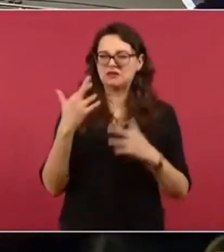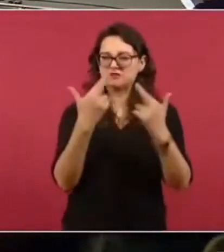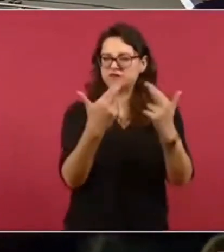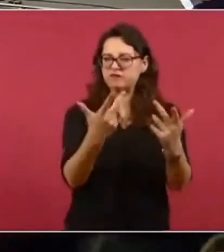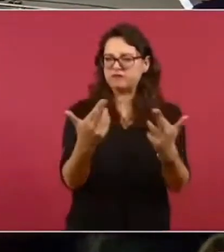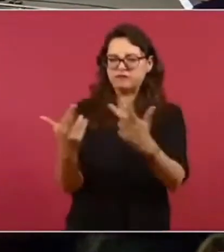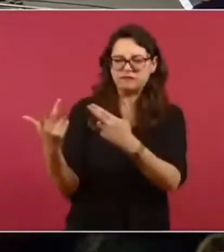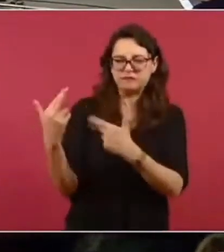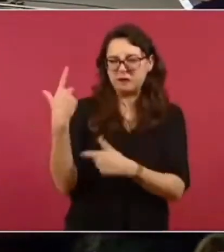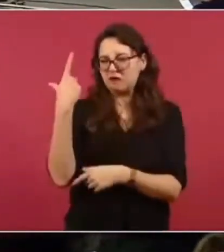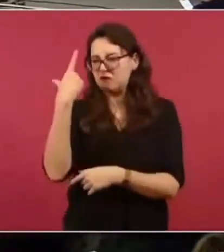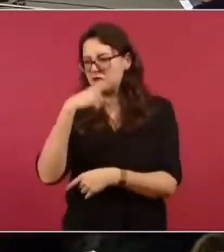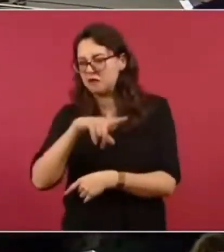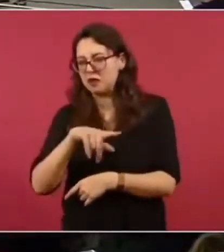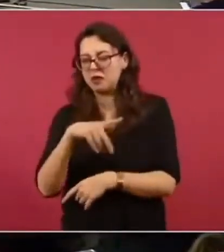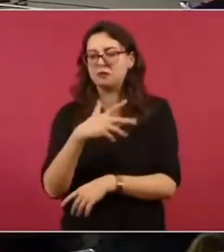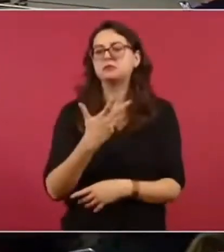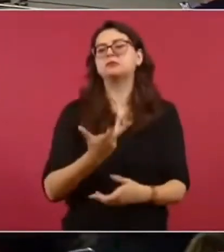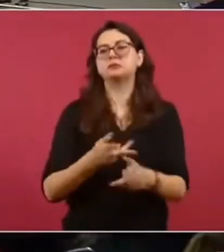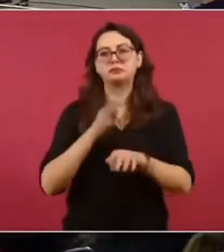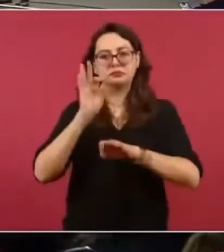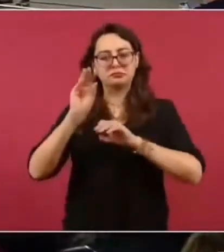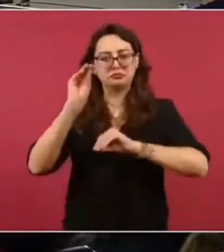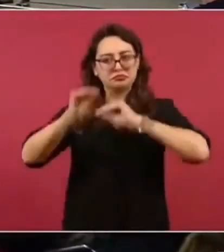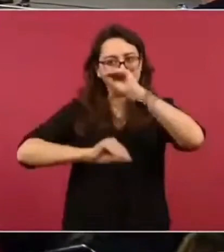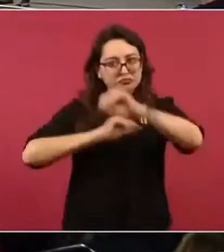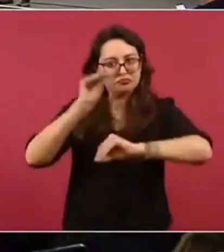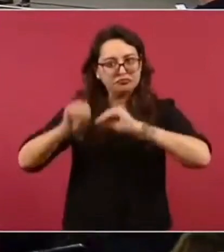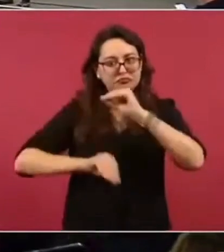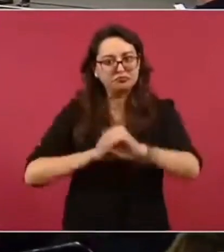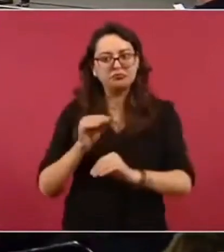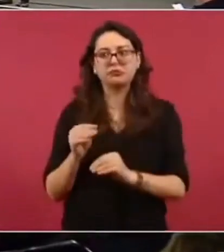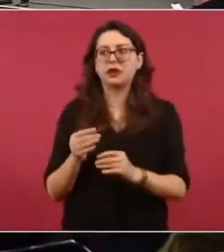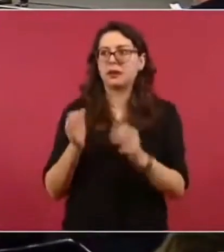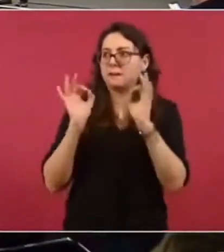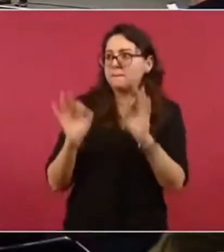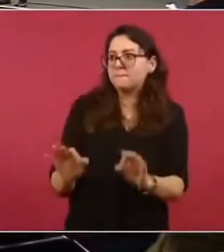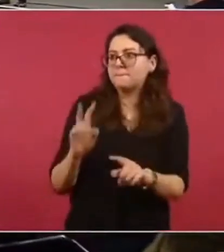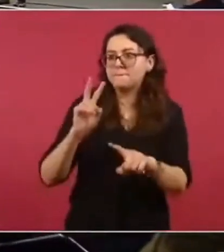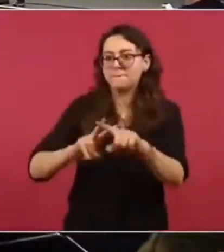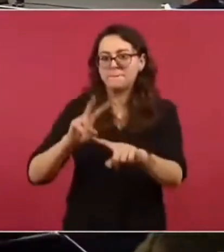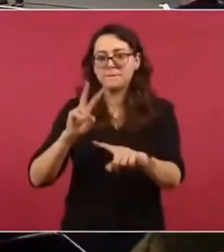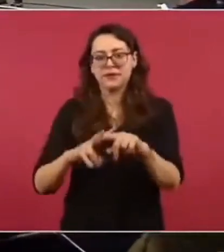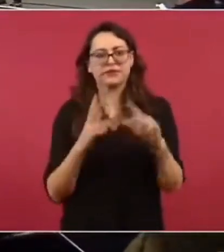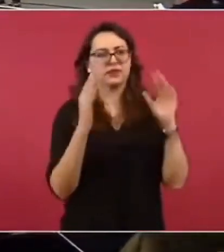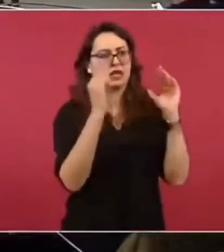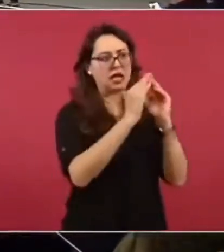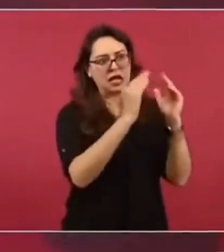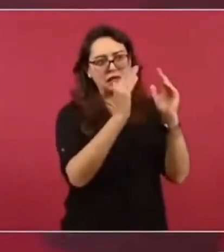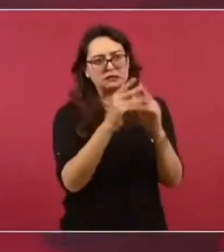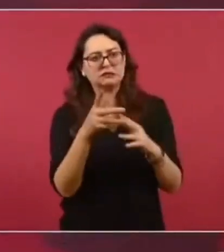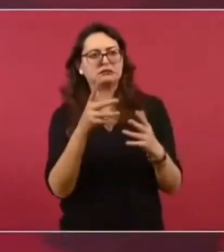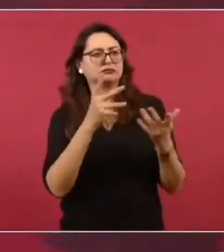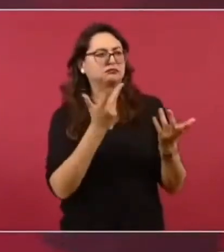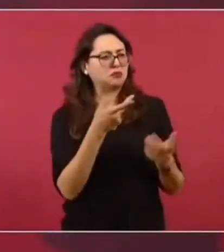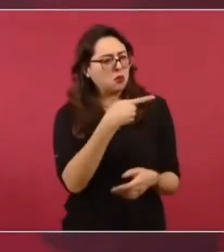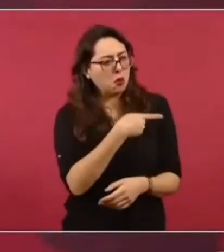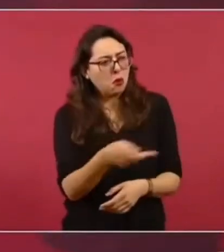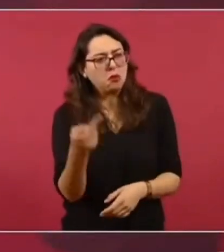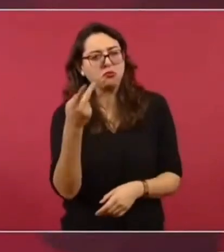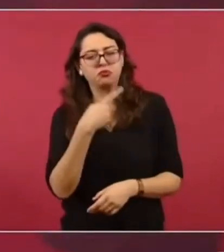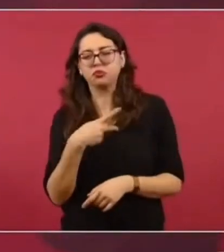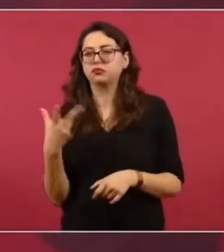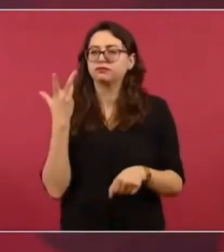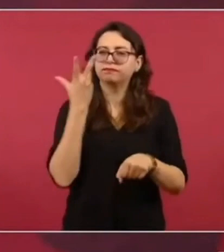se han mejorado viviendas de gente pobre. Hemos hecho varias cosas